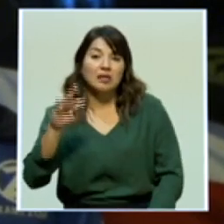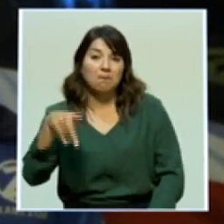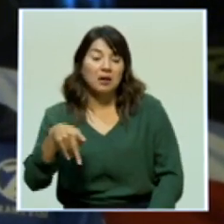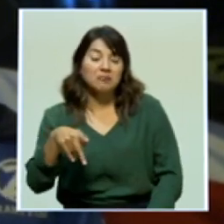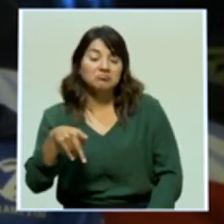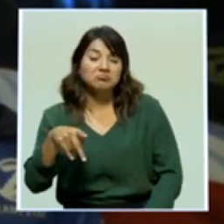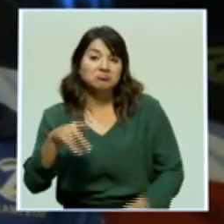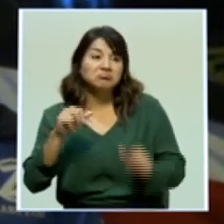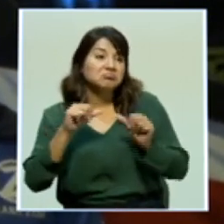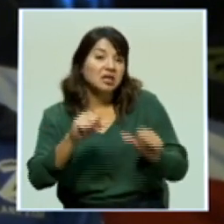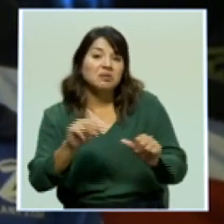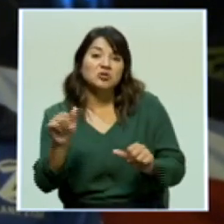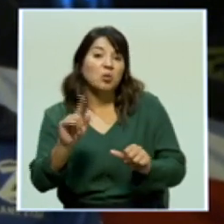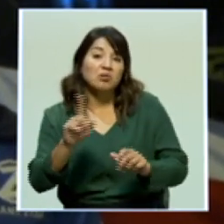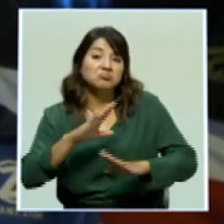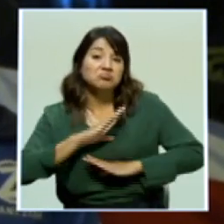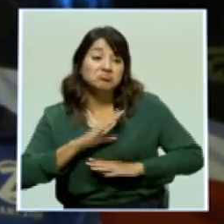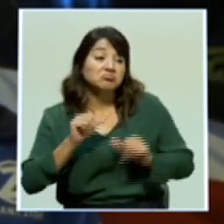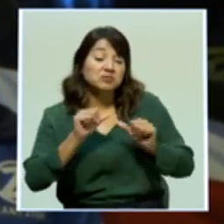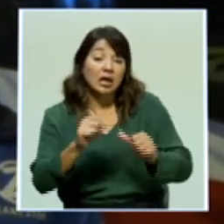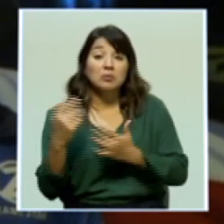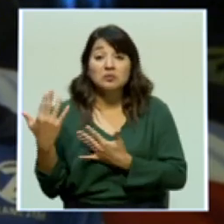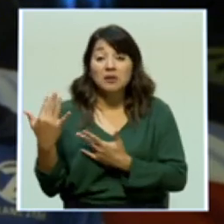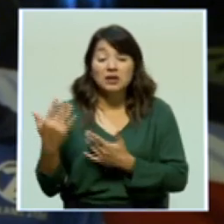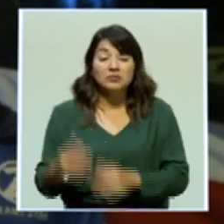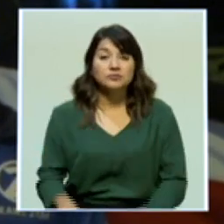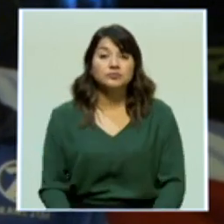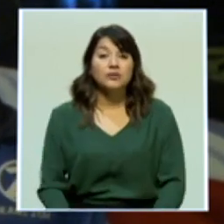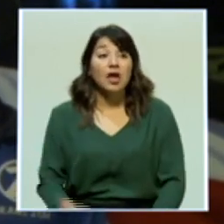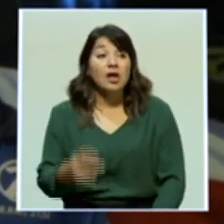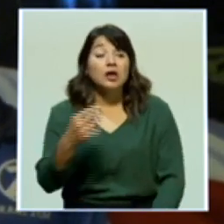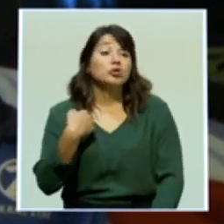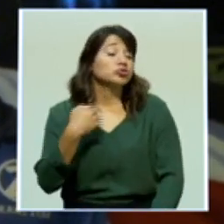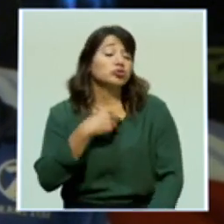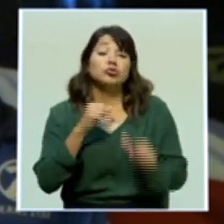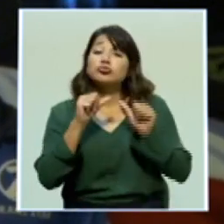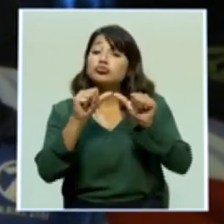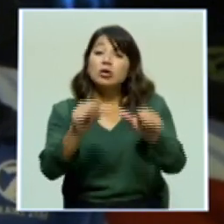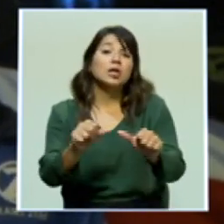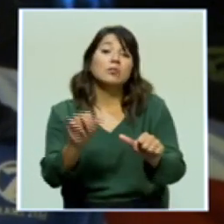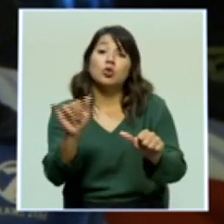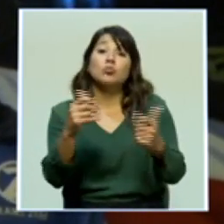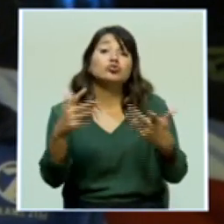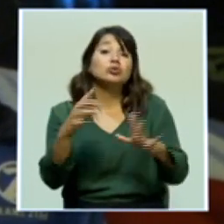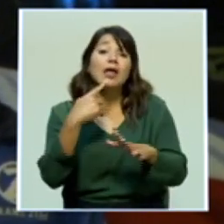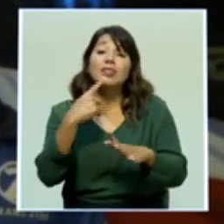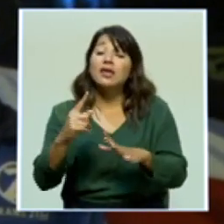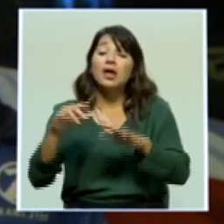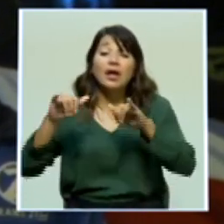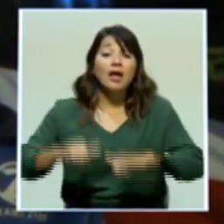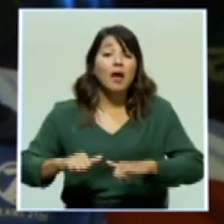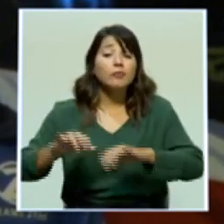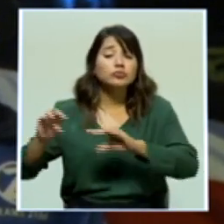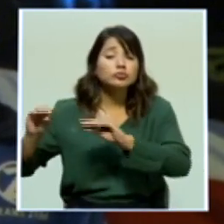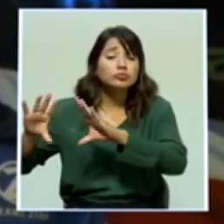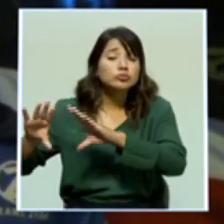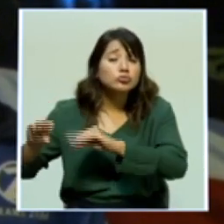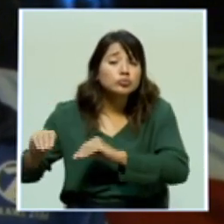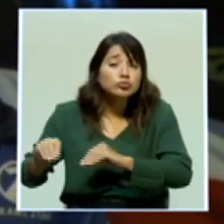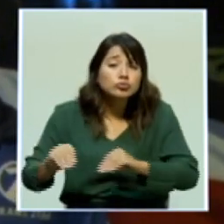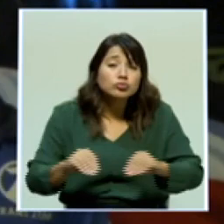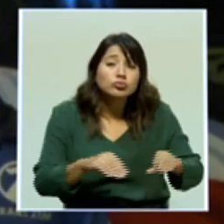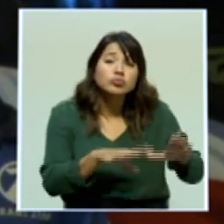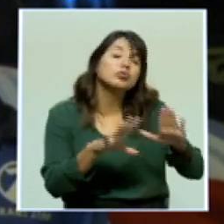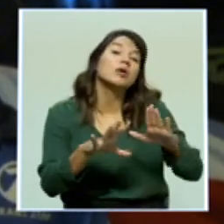seguimos esperando, entonces aquí estamos, vamos a pasar igual, como les mencioné, toda la noche, a esperar al día de